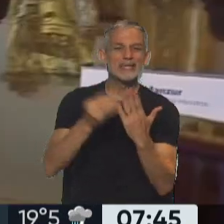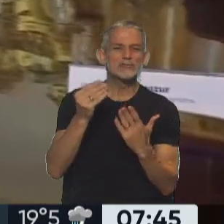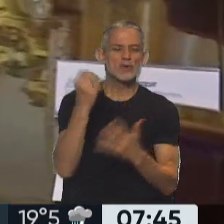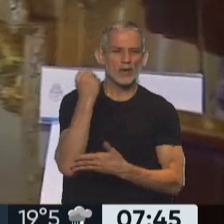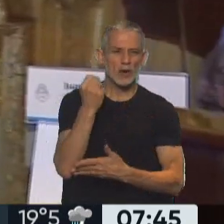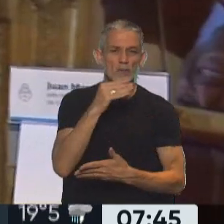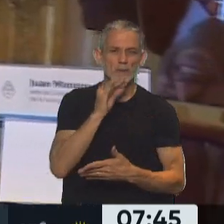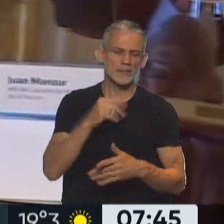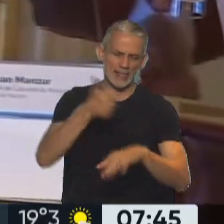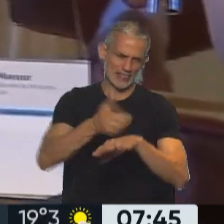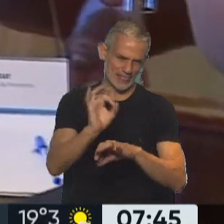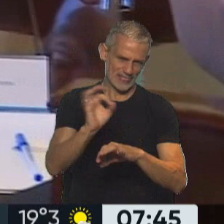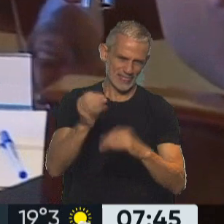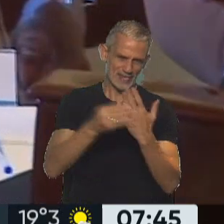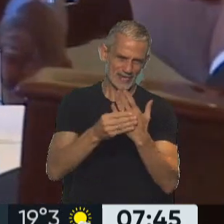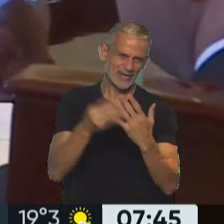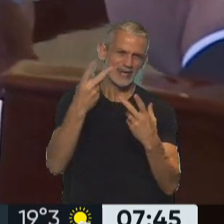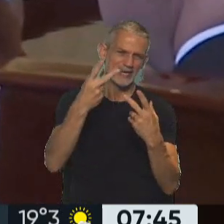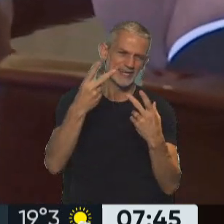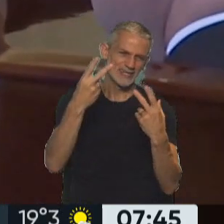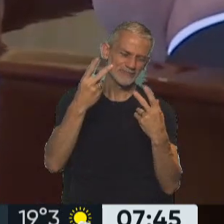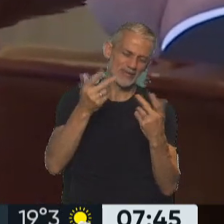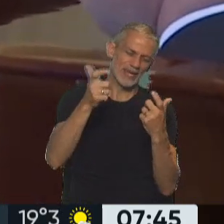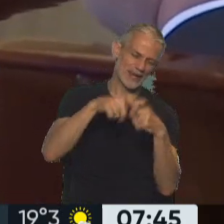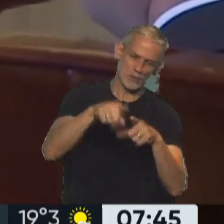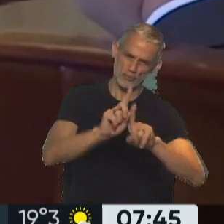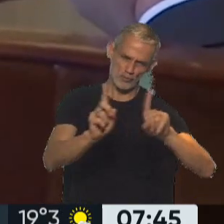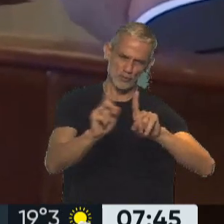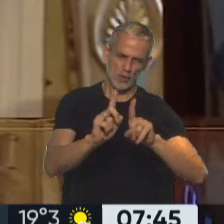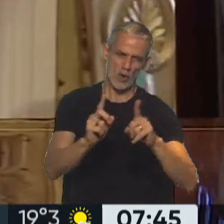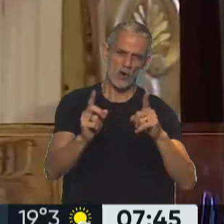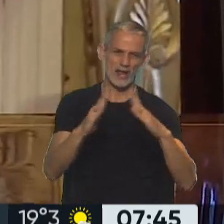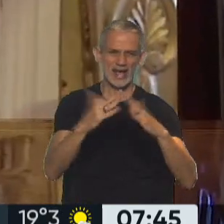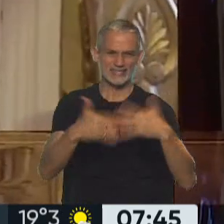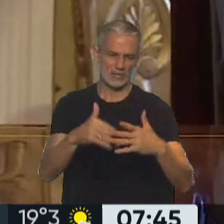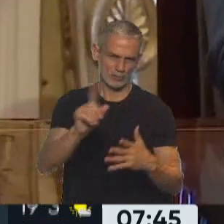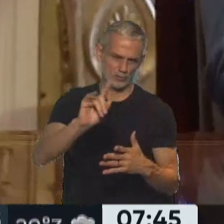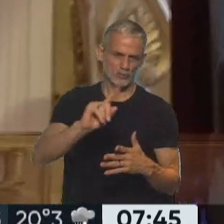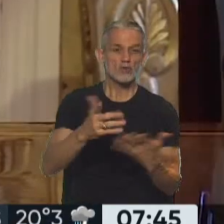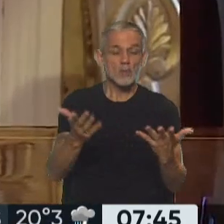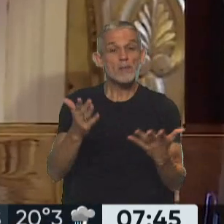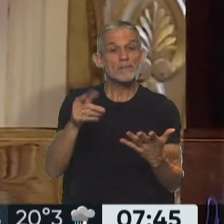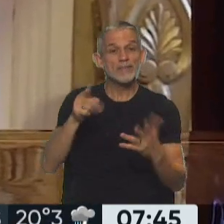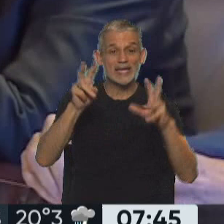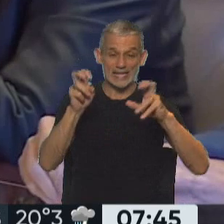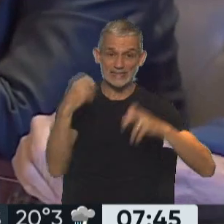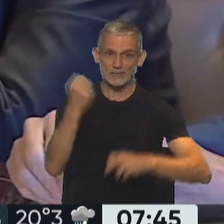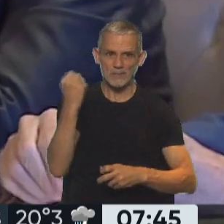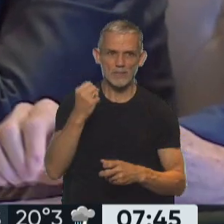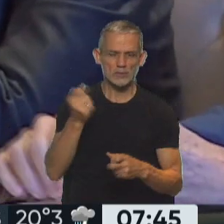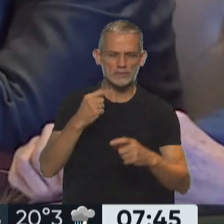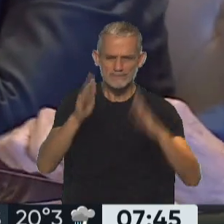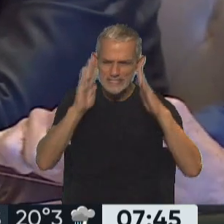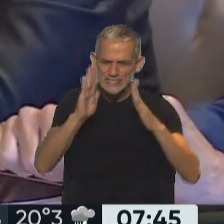no participó de la reunión con los ministros en Casa Rosadas. Sí es cierto que es uno de los temas al que se le está